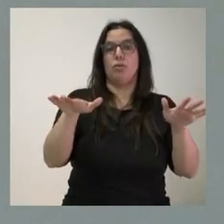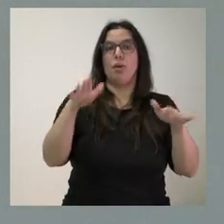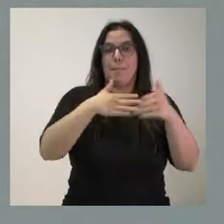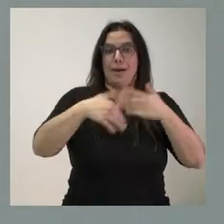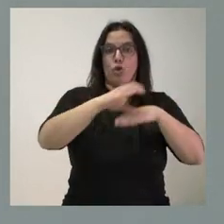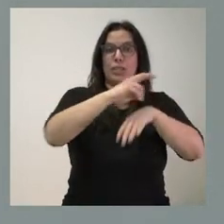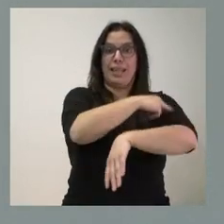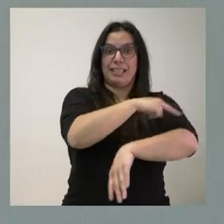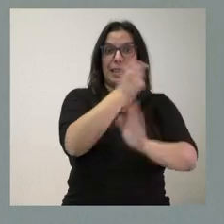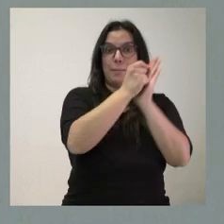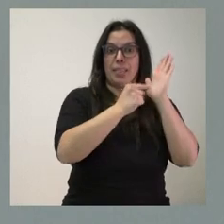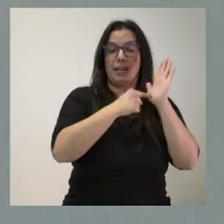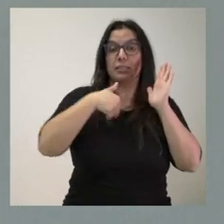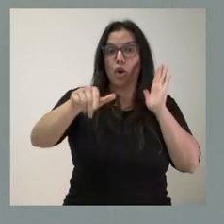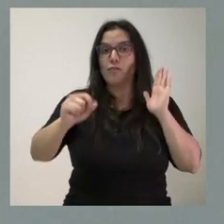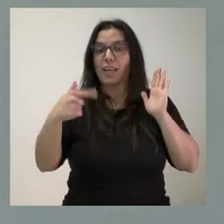¿van a entrar en vigor en algún momento?